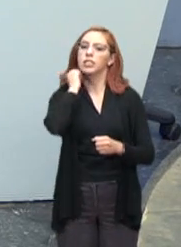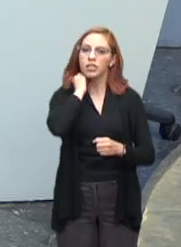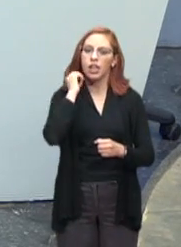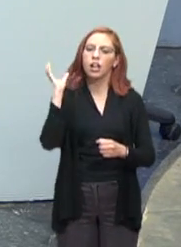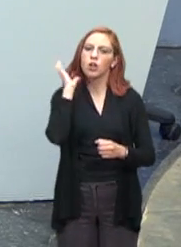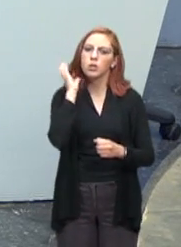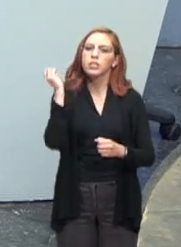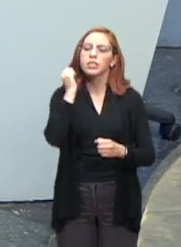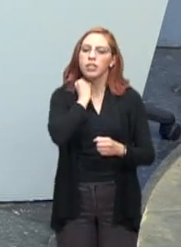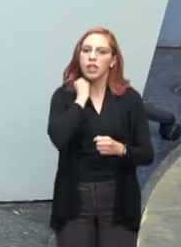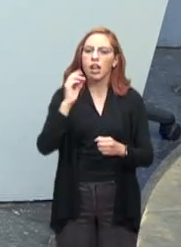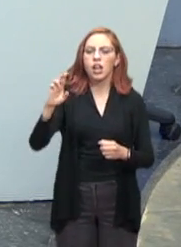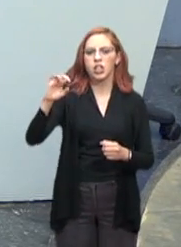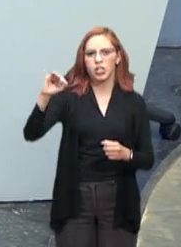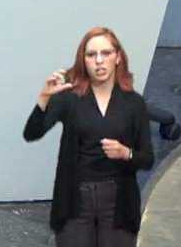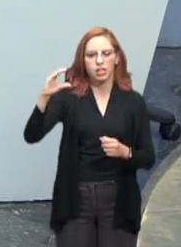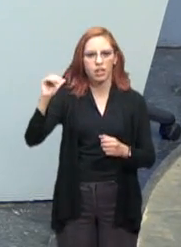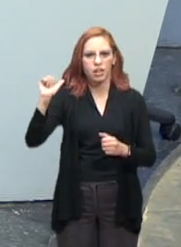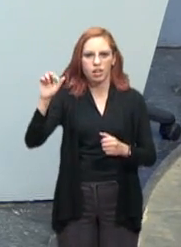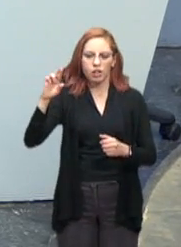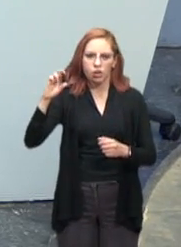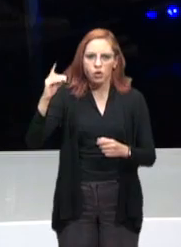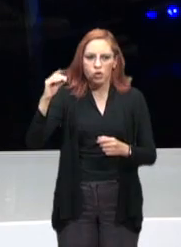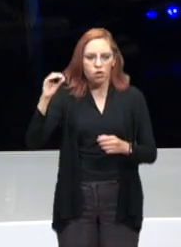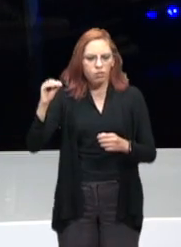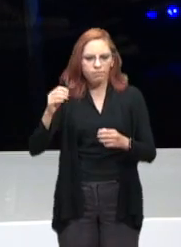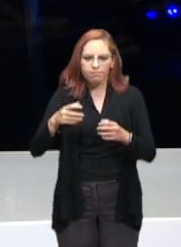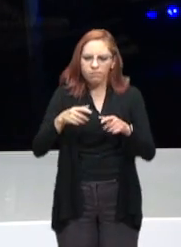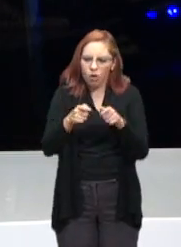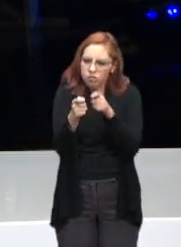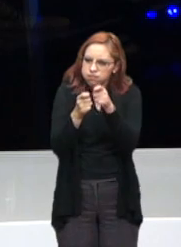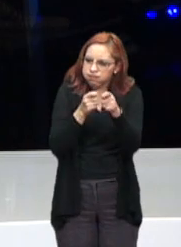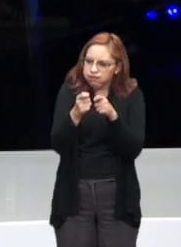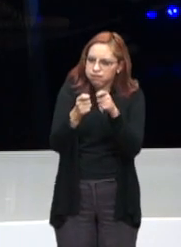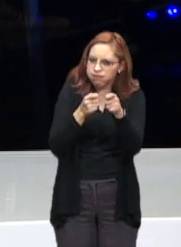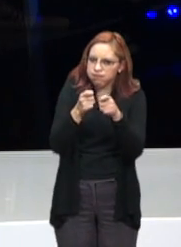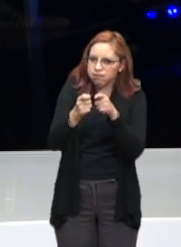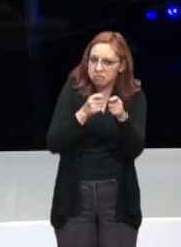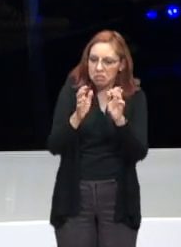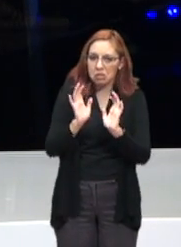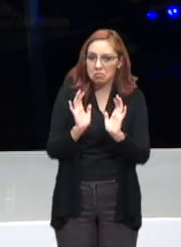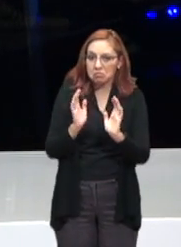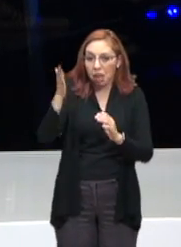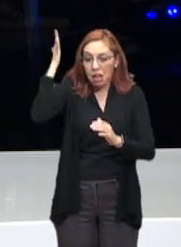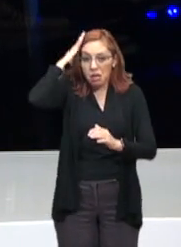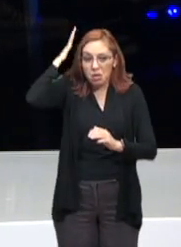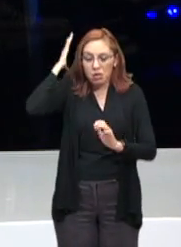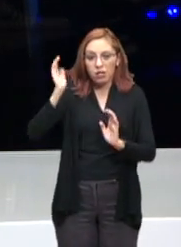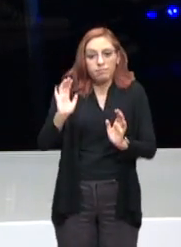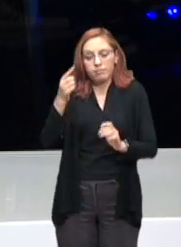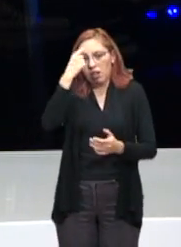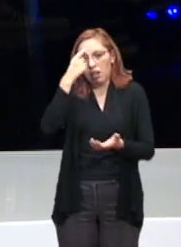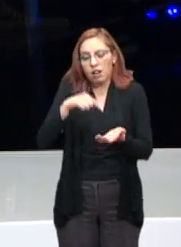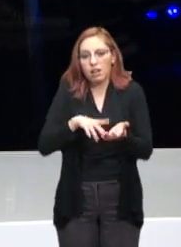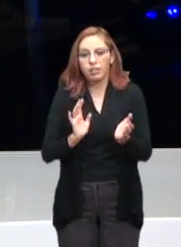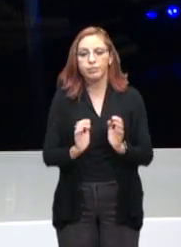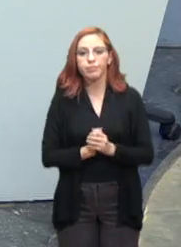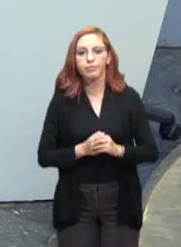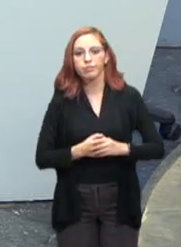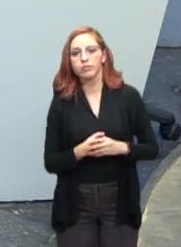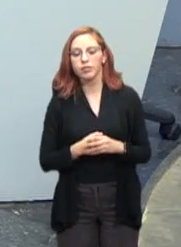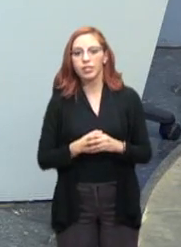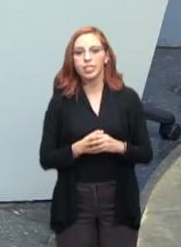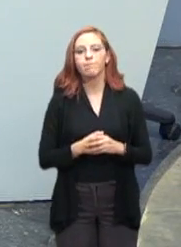Afinó bien la maquinaria, tejió muy bien y creo que es el mandamás. Nadie le ha brincado a él, ahí en el Senado. Vaya que es